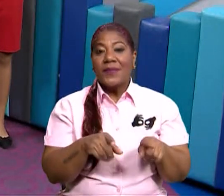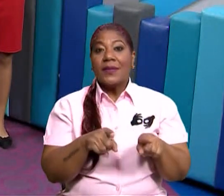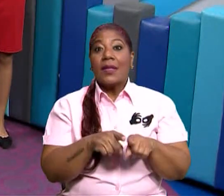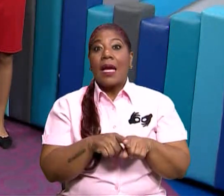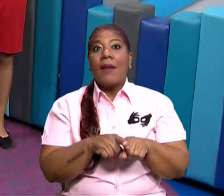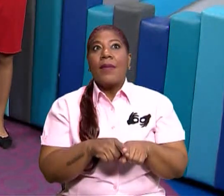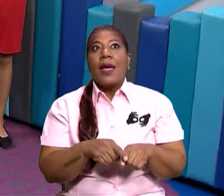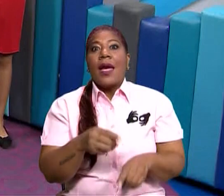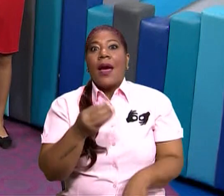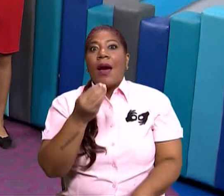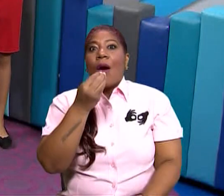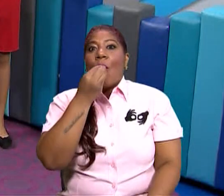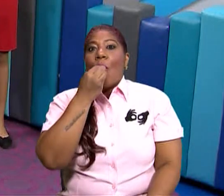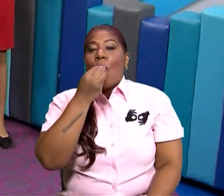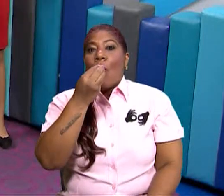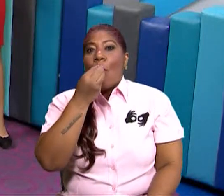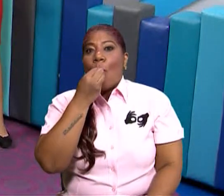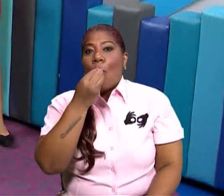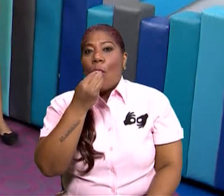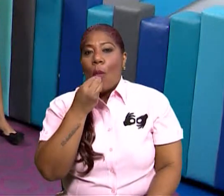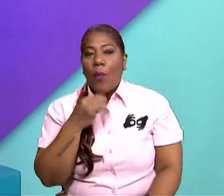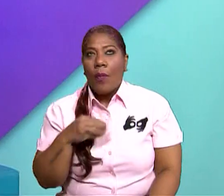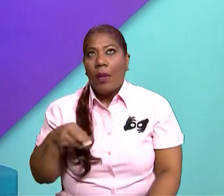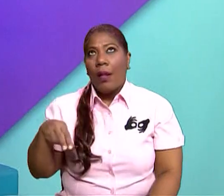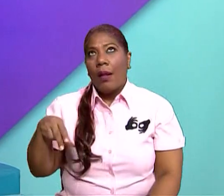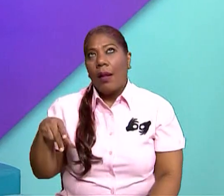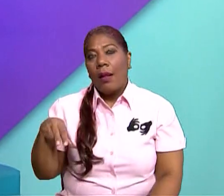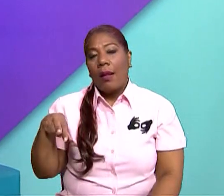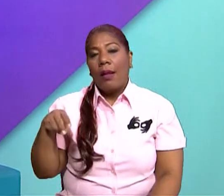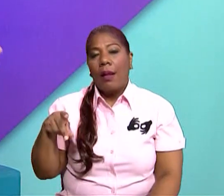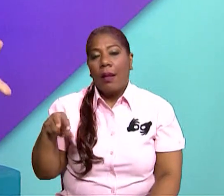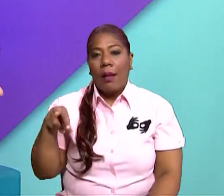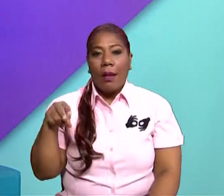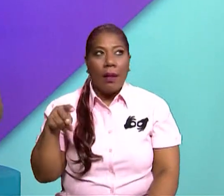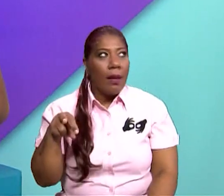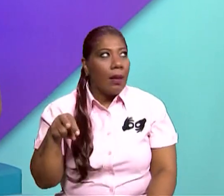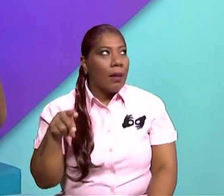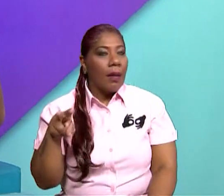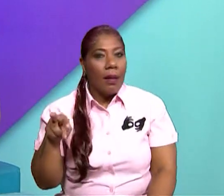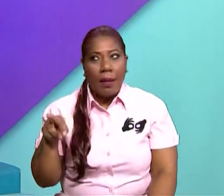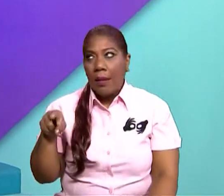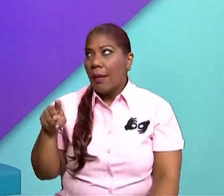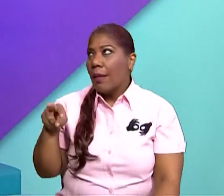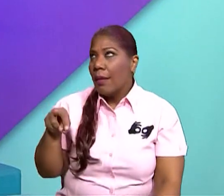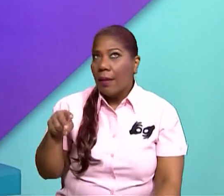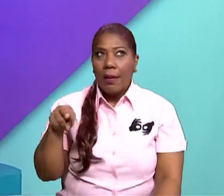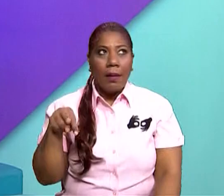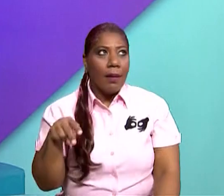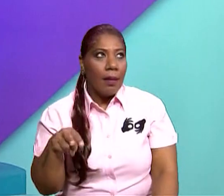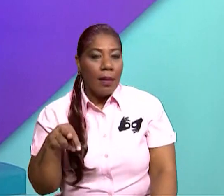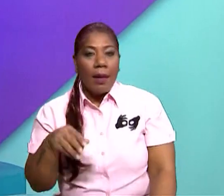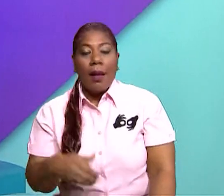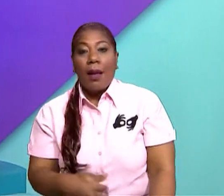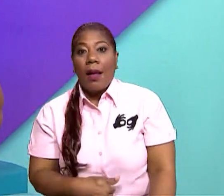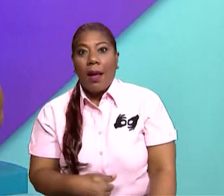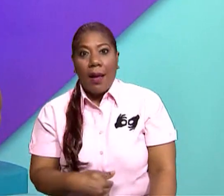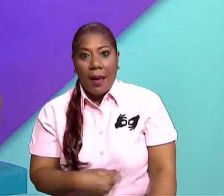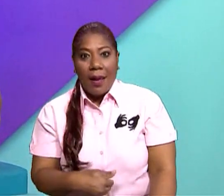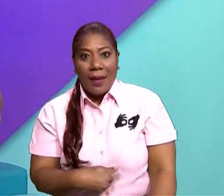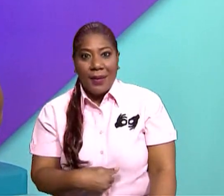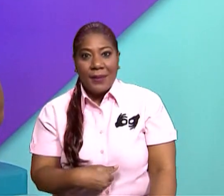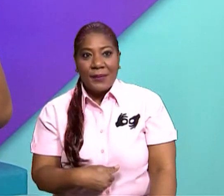comer. Porque hay veces que de tanto caminar y de tanto explorar y observar nos da a veces un poquito de hambre. Entonces tenemos que ir